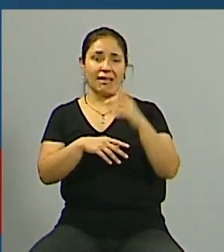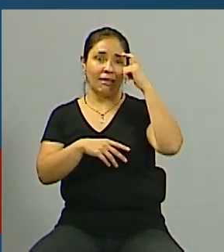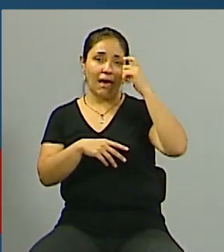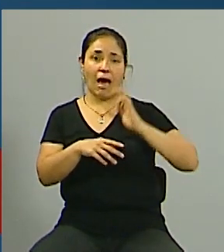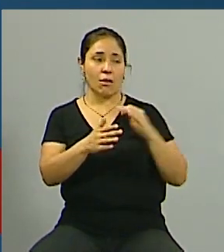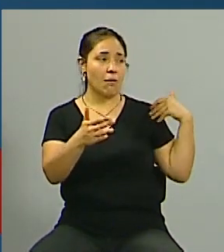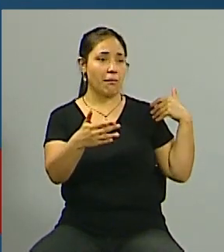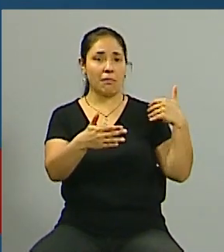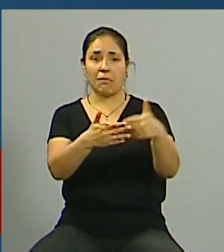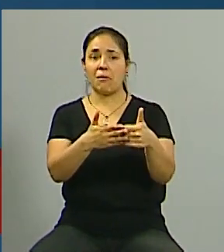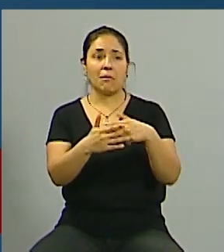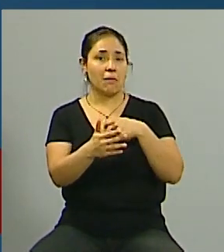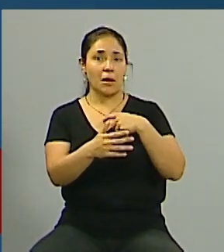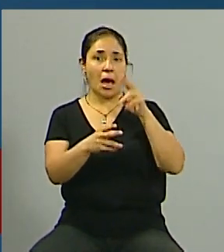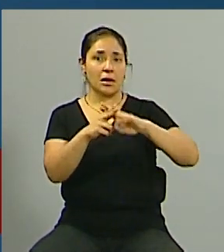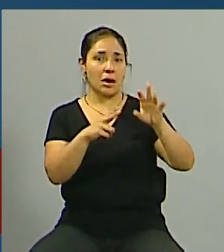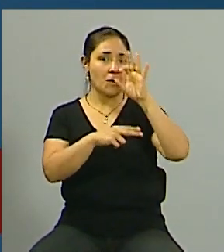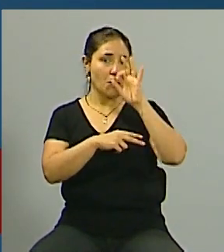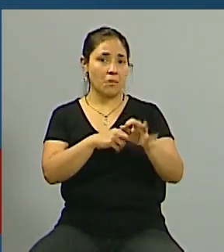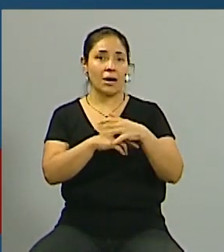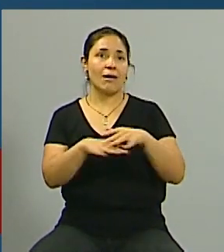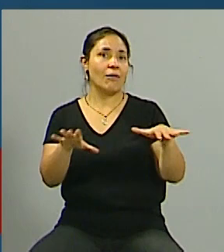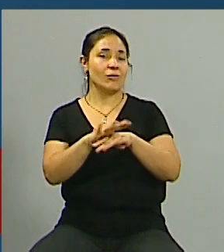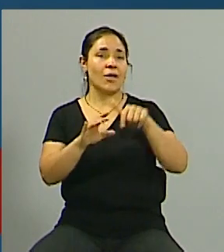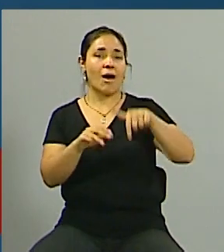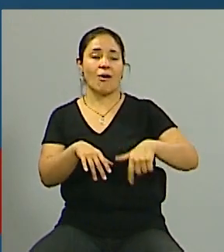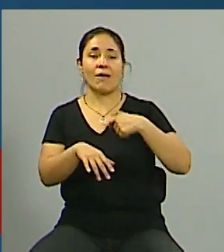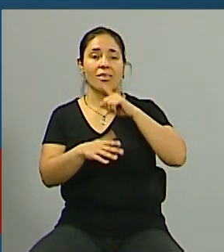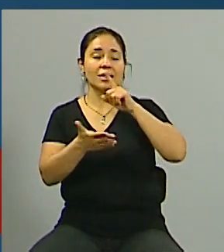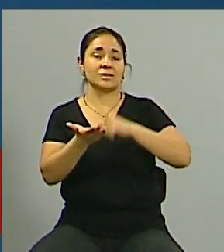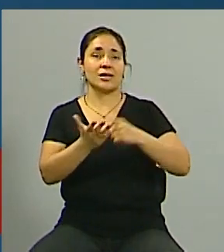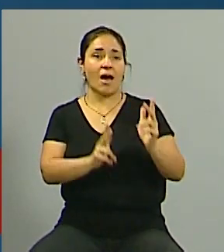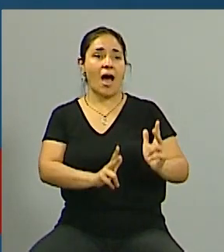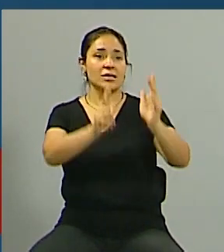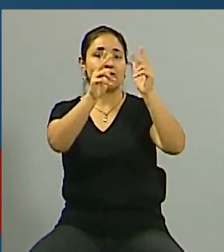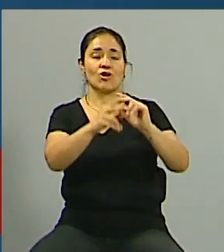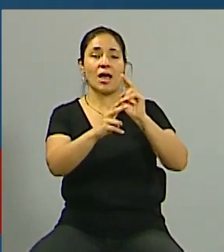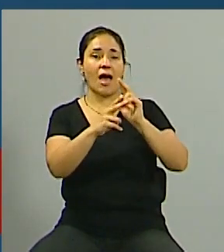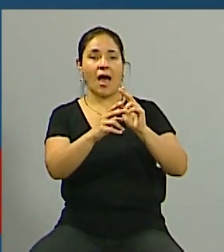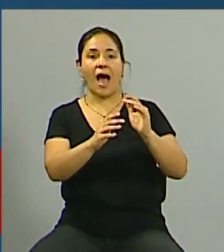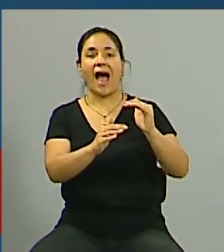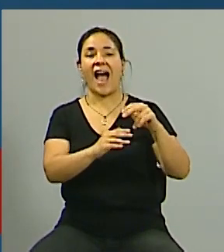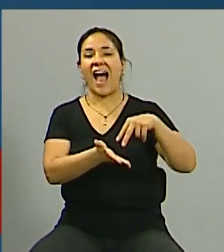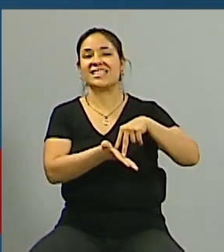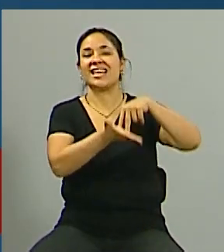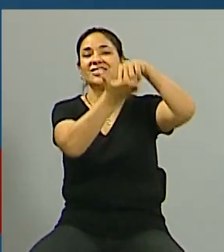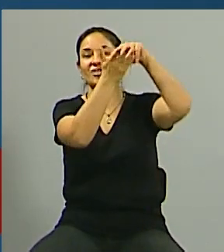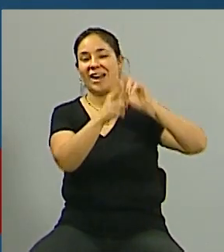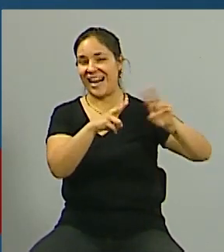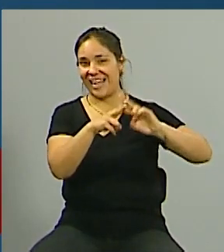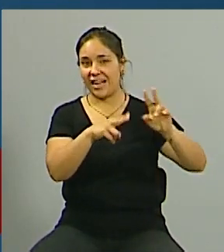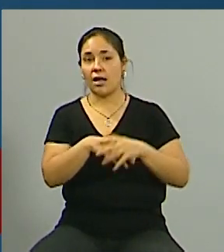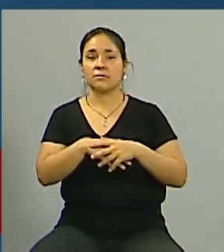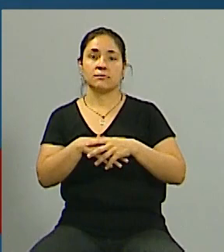les ocurrió hacerlo ahora con el doble de la inflación que había y decidieron distribuirlo entre todos los inquilinos de un